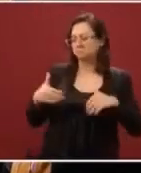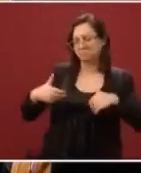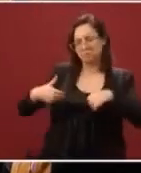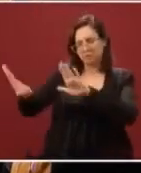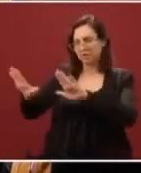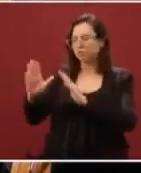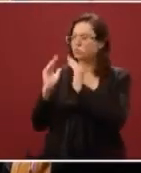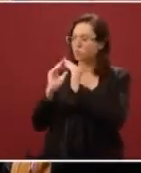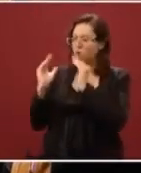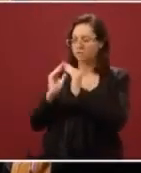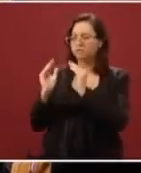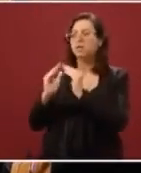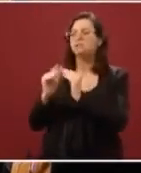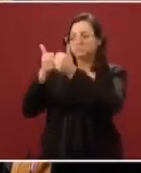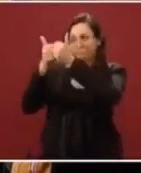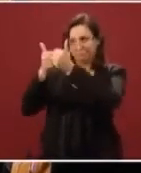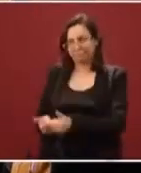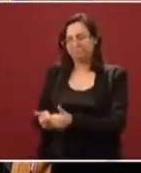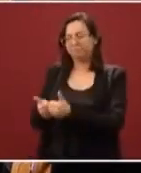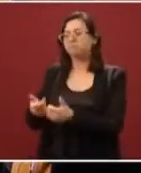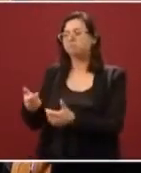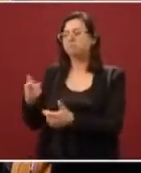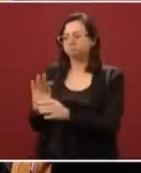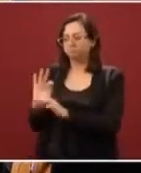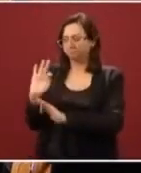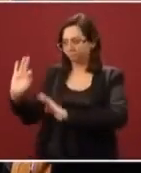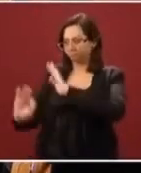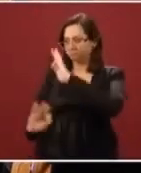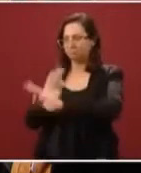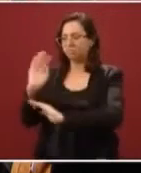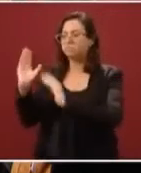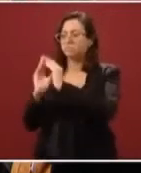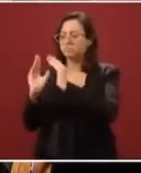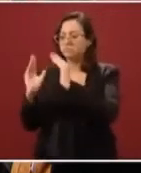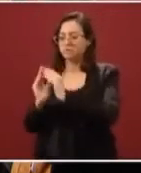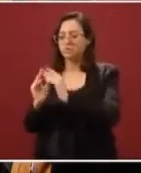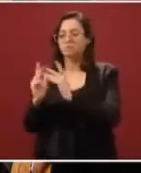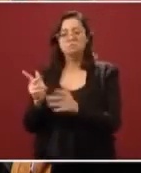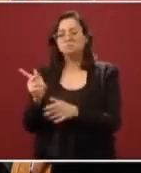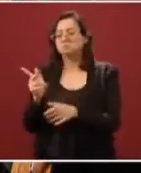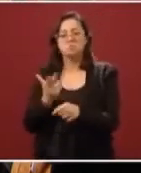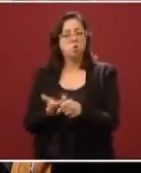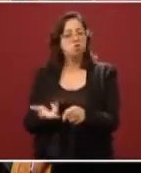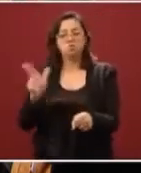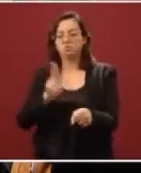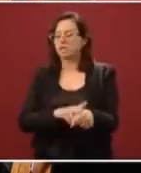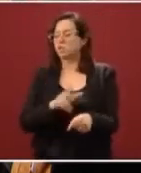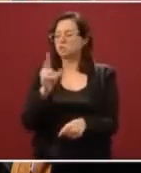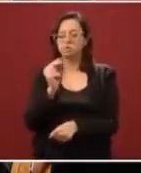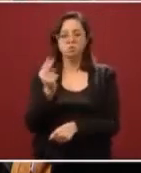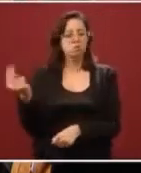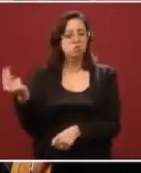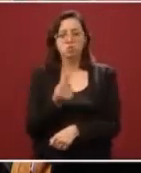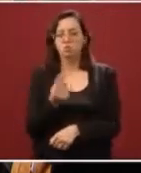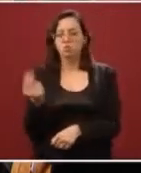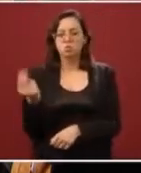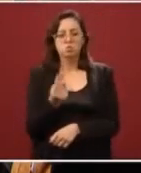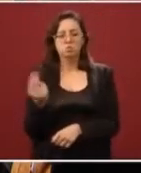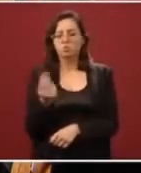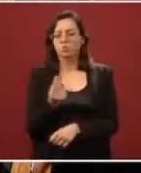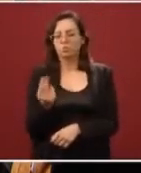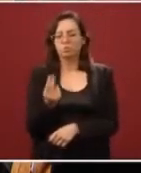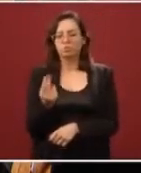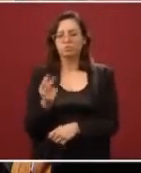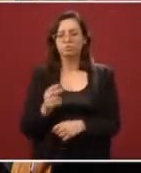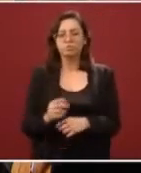para que continuara con su resguardo domiciliario, es decir, no fue hospitalizado, no fue ingresado un segundo nivel, el